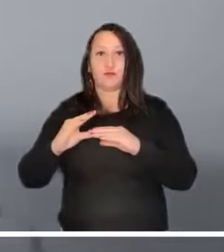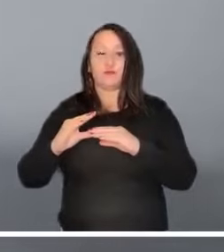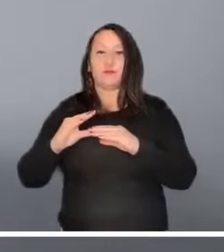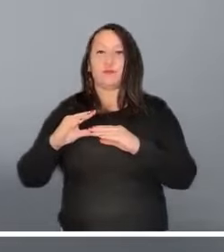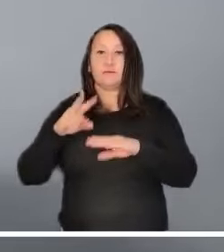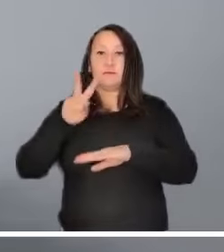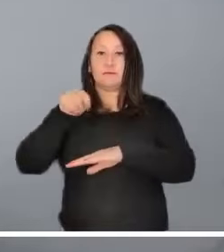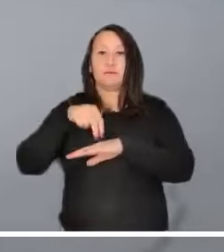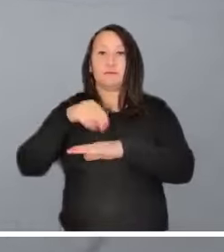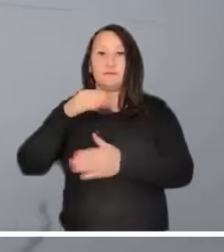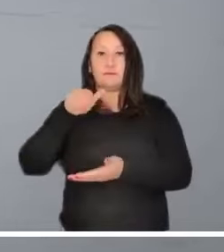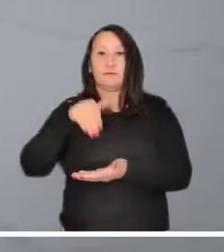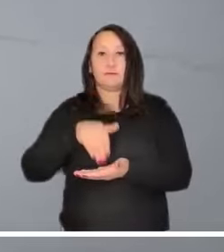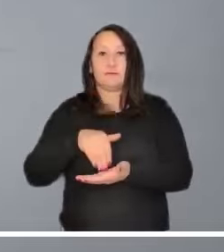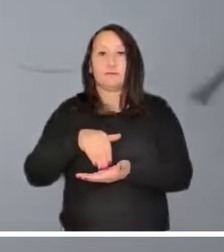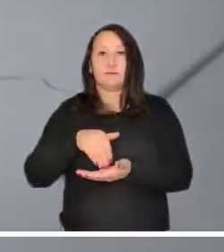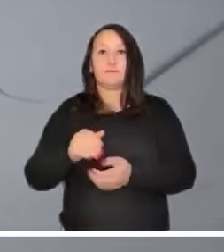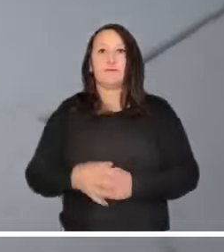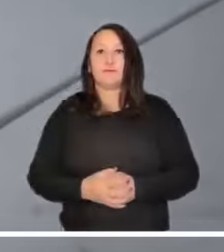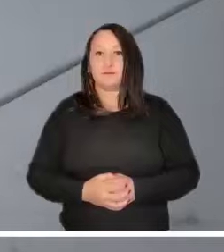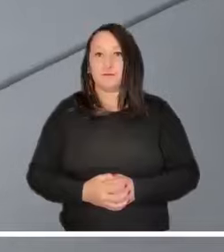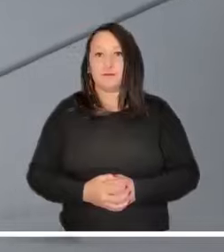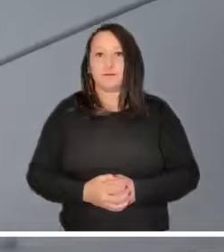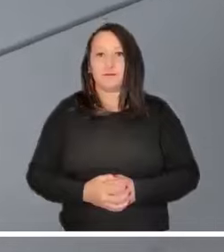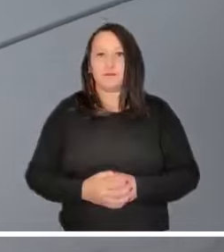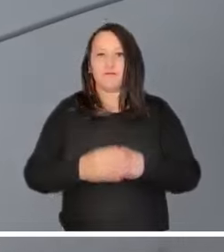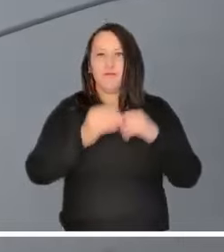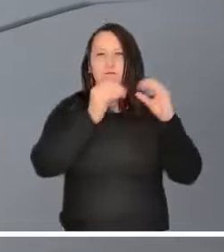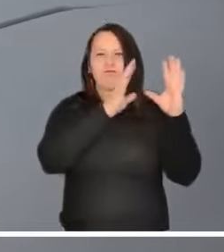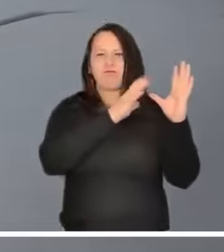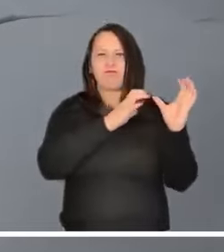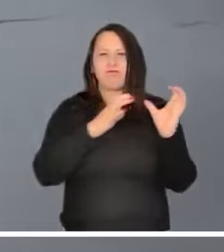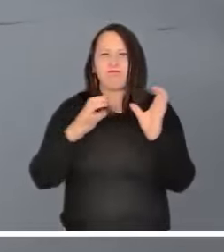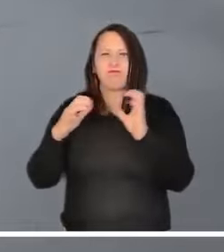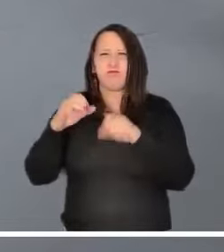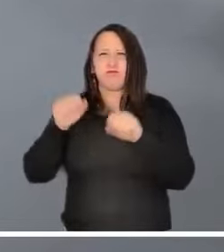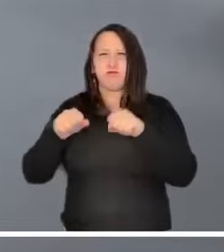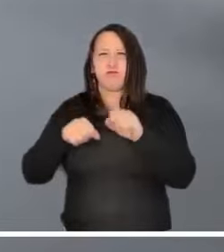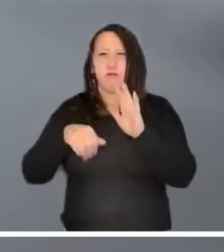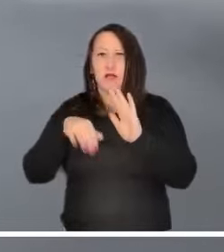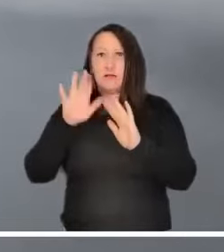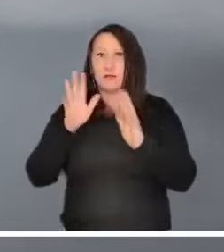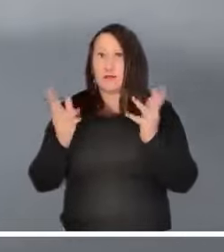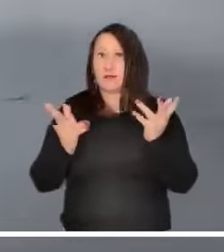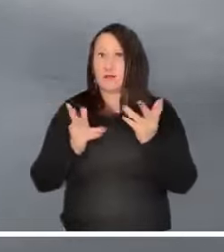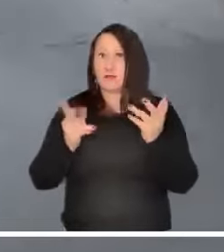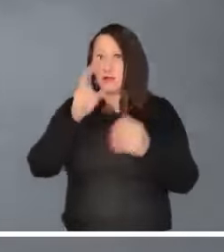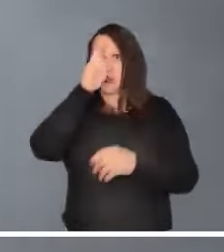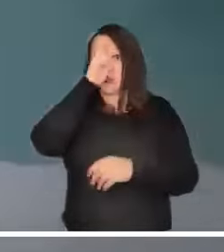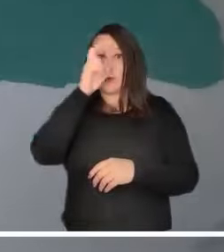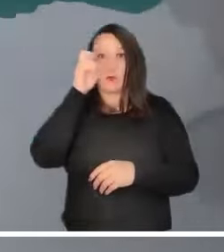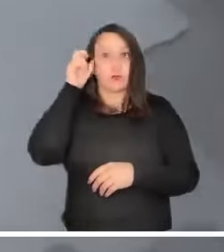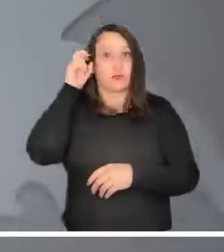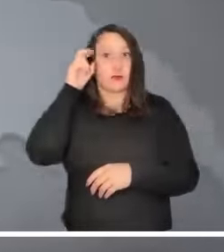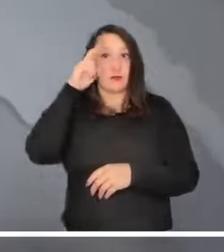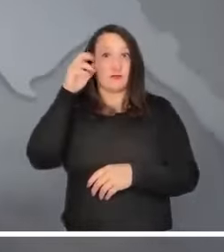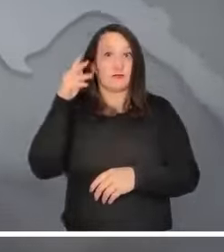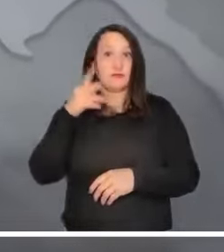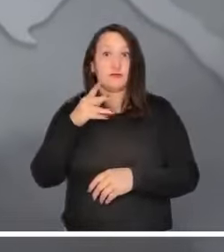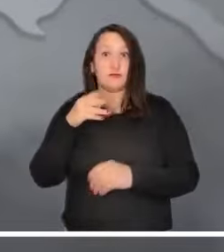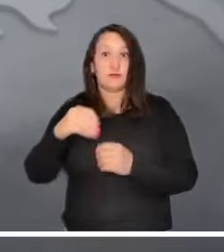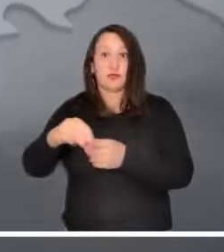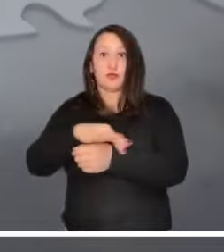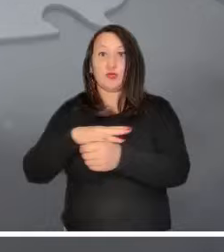Las nubes con mayor probabilidad de lluvia en los Andes serían el norte de Norte de Santander y de Cundinamarca.